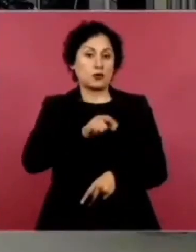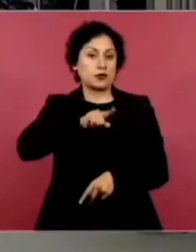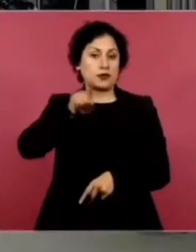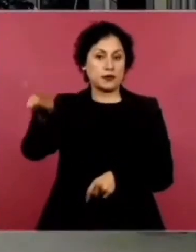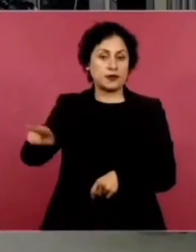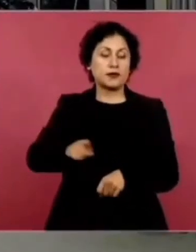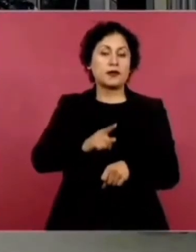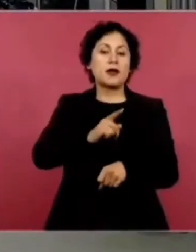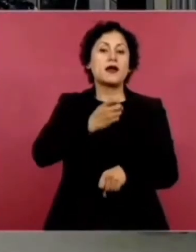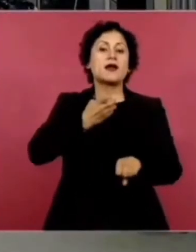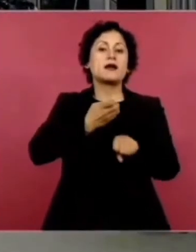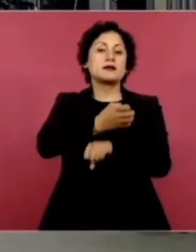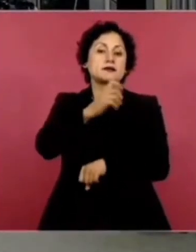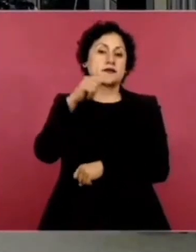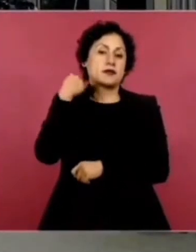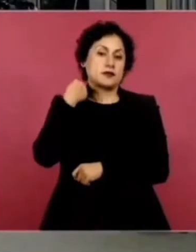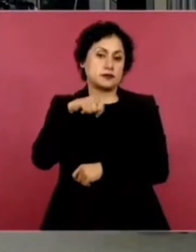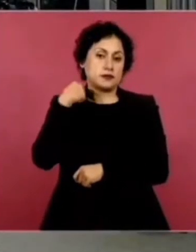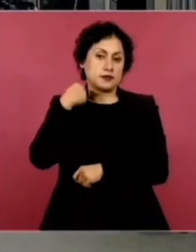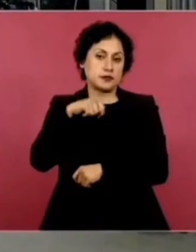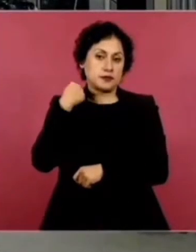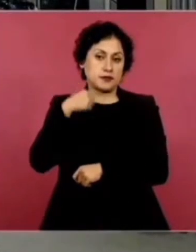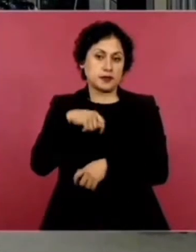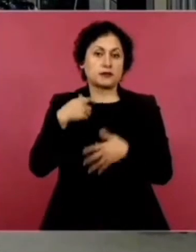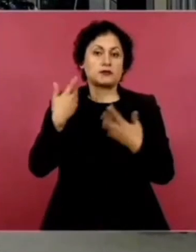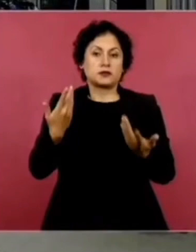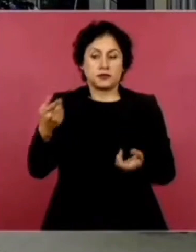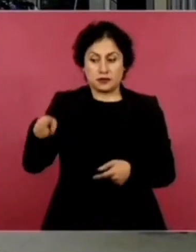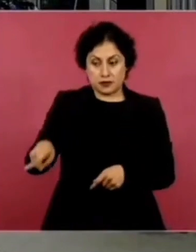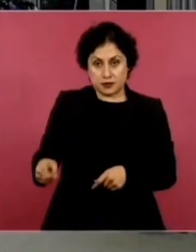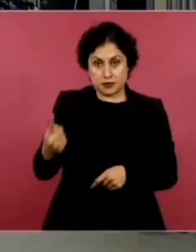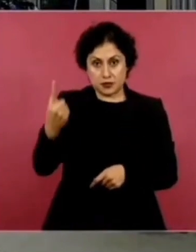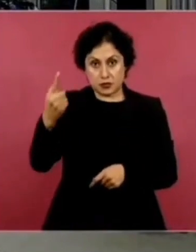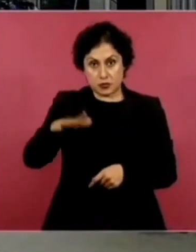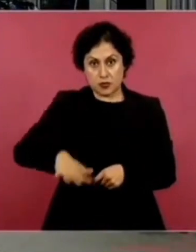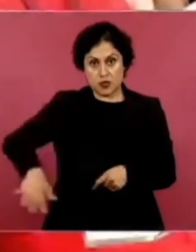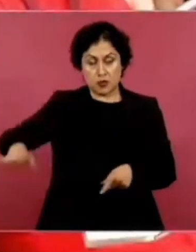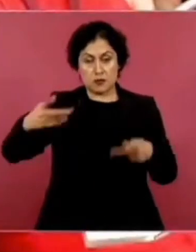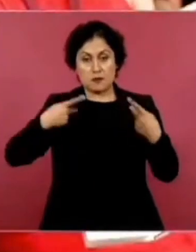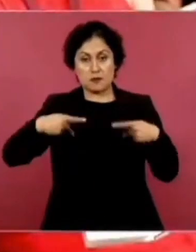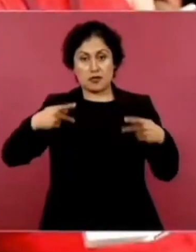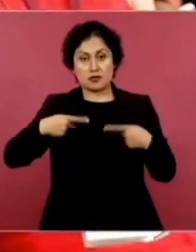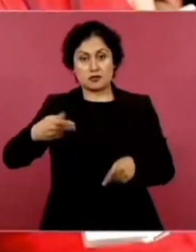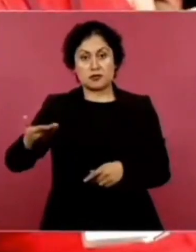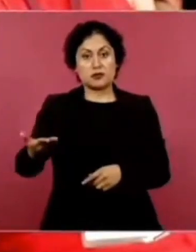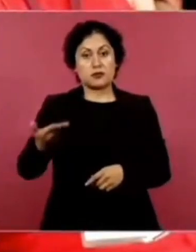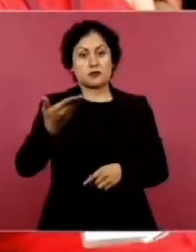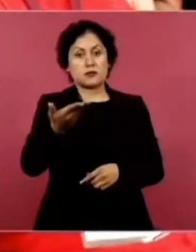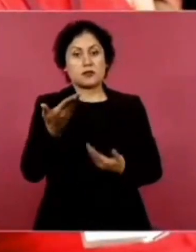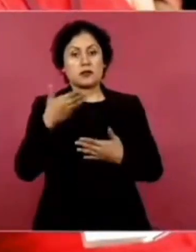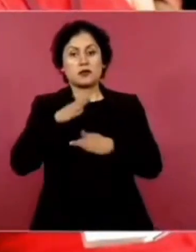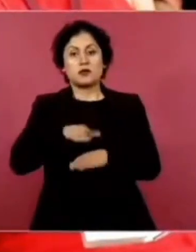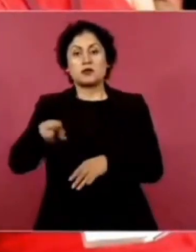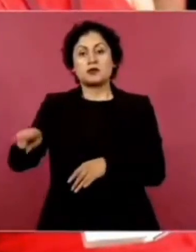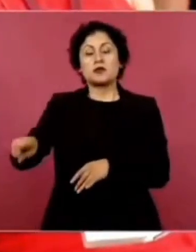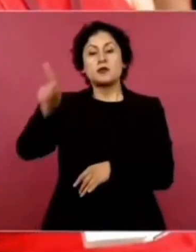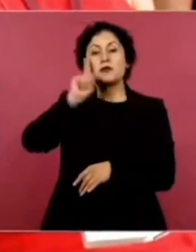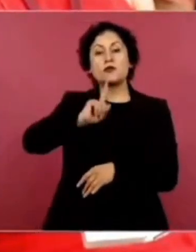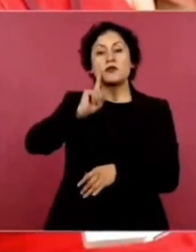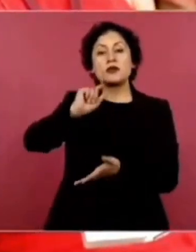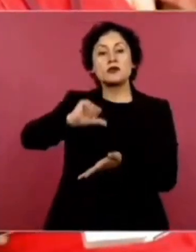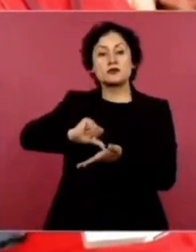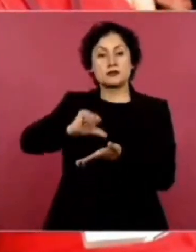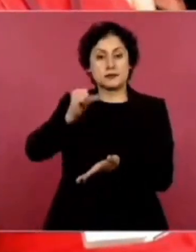ver qué le han dado de informe sobre esta petición que hizo el pueblo respecto a Dora María, la Chaparita de Oro, sobre este